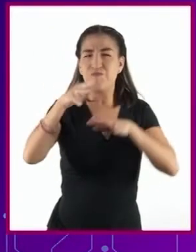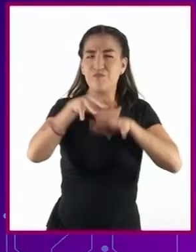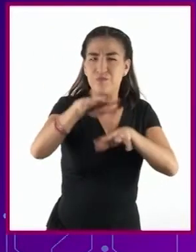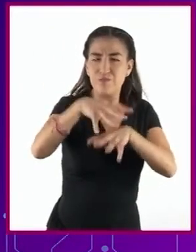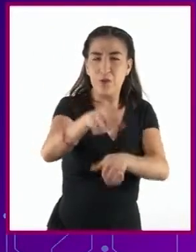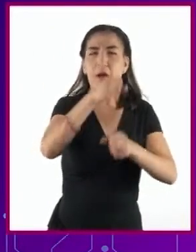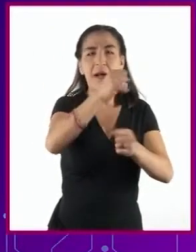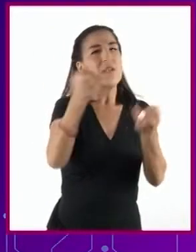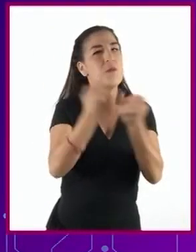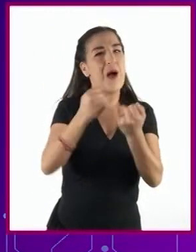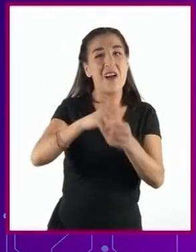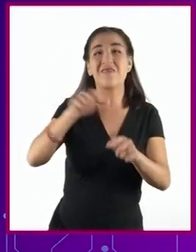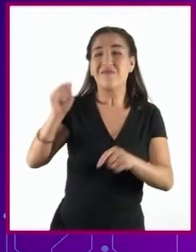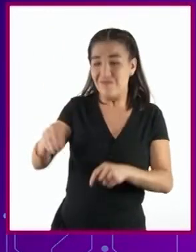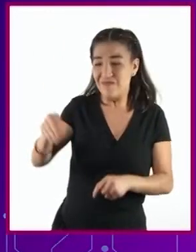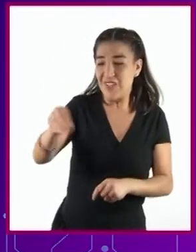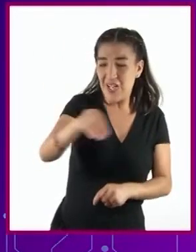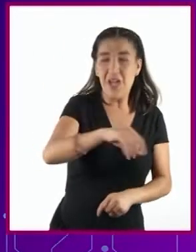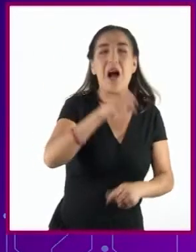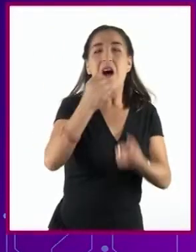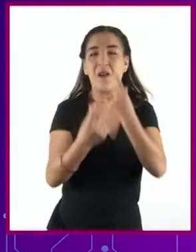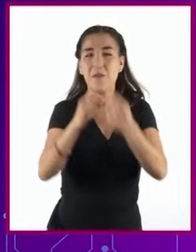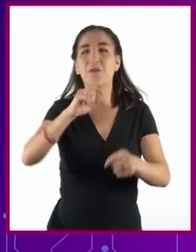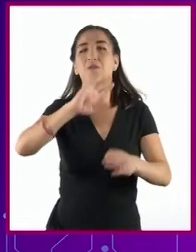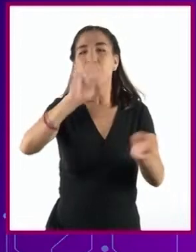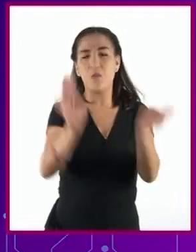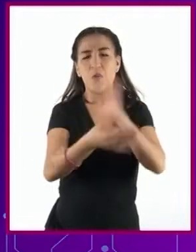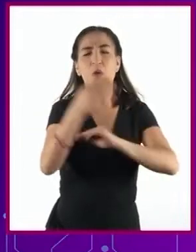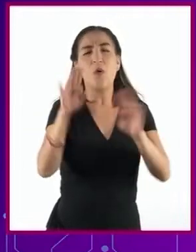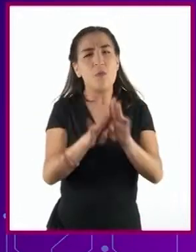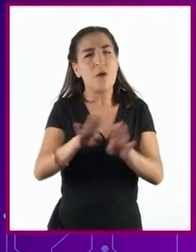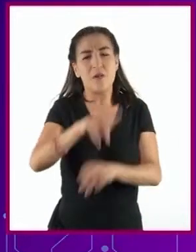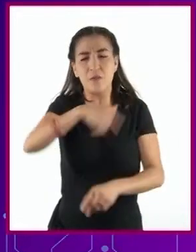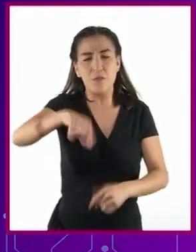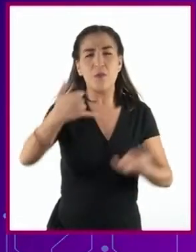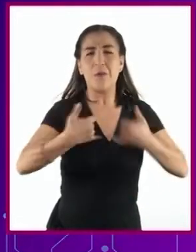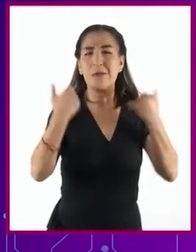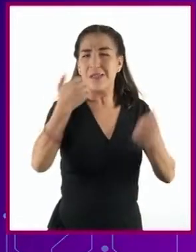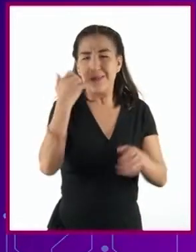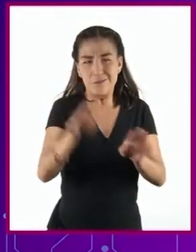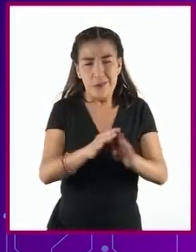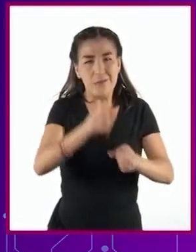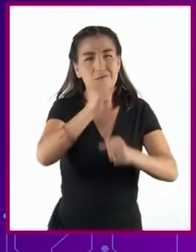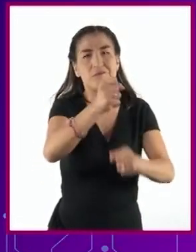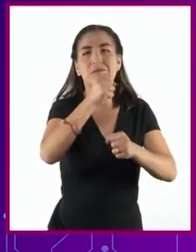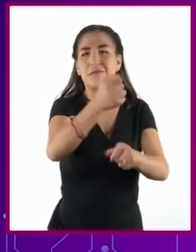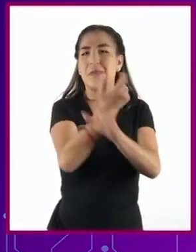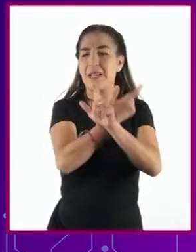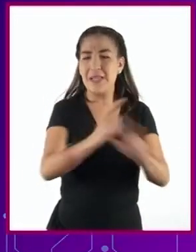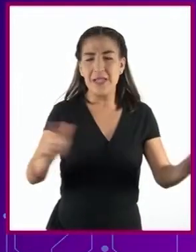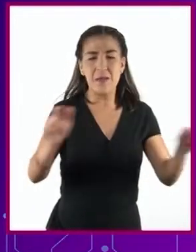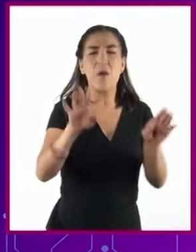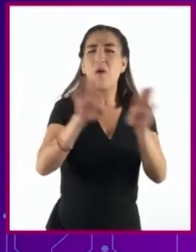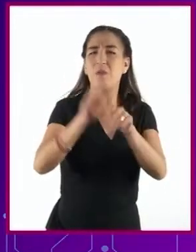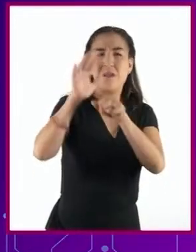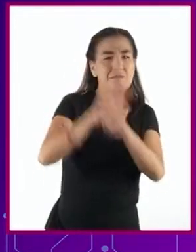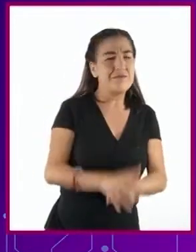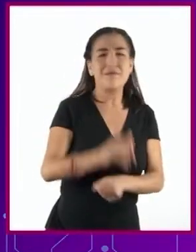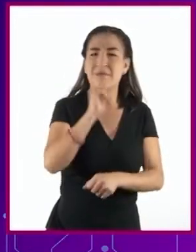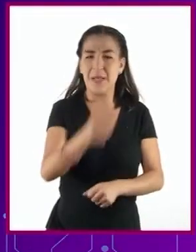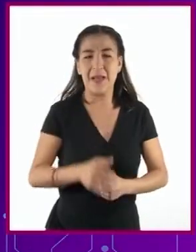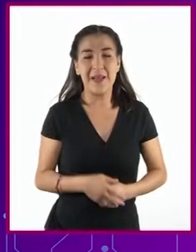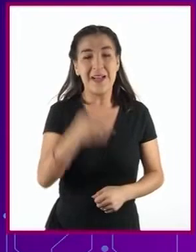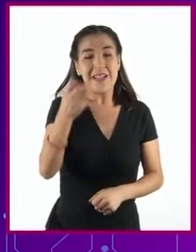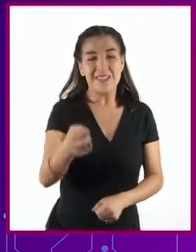lugares del mundo, exigía un país donde los jóvenes pudieran expresarse libremente y sin represión. Pero los movimientos en este